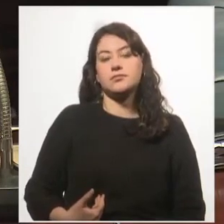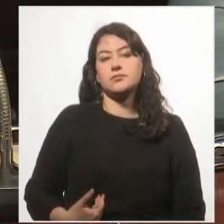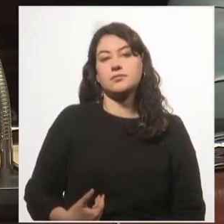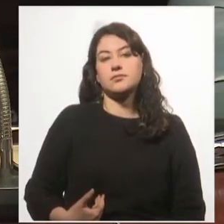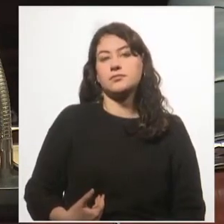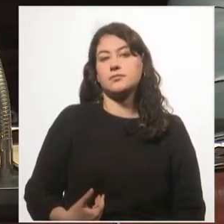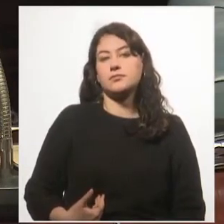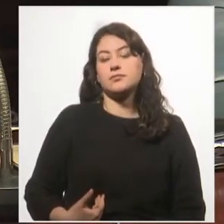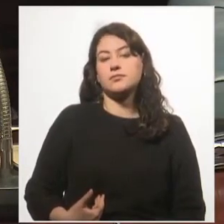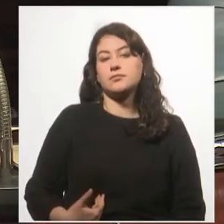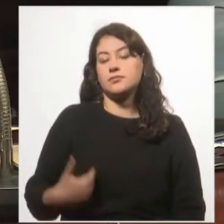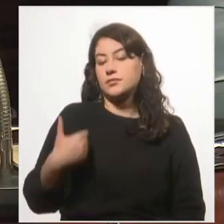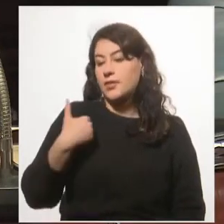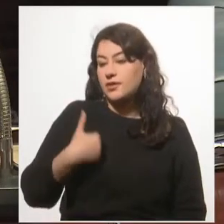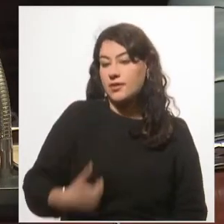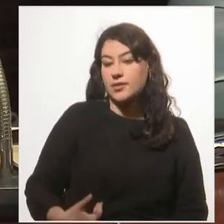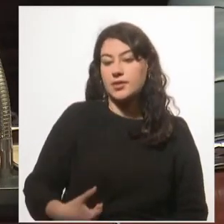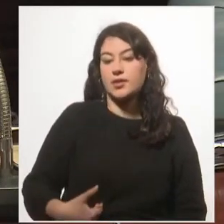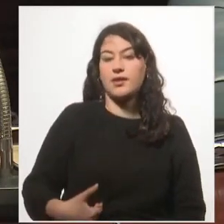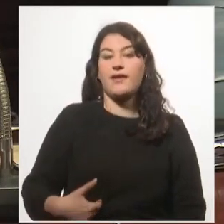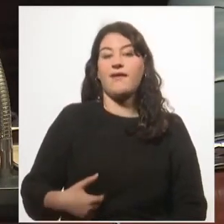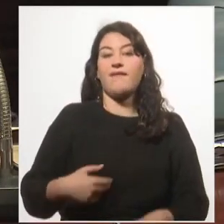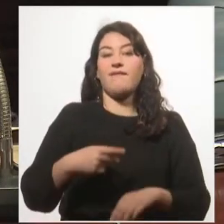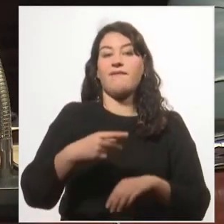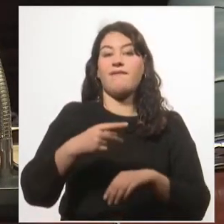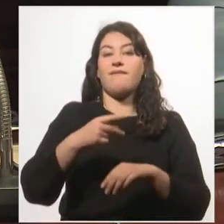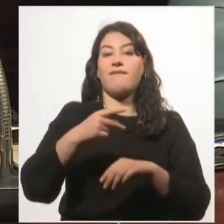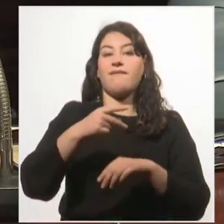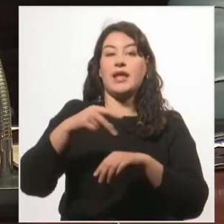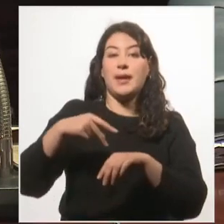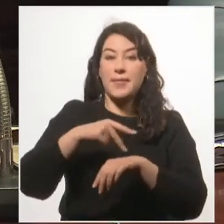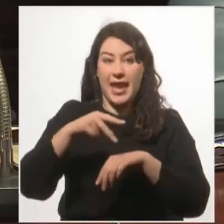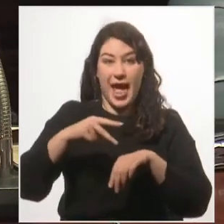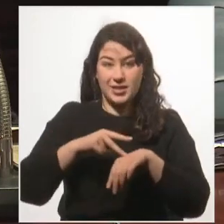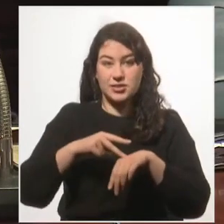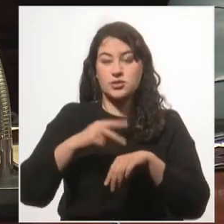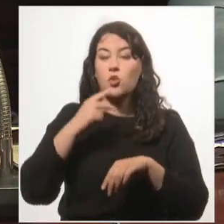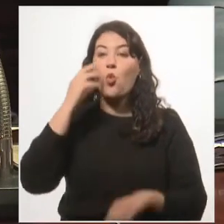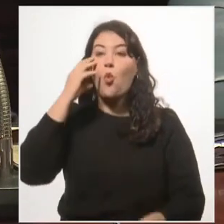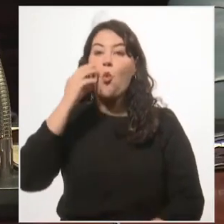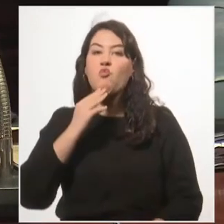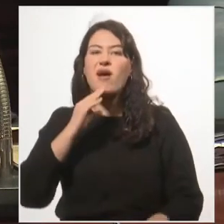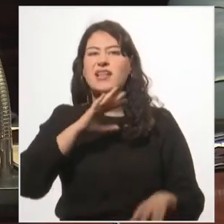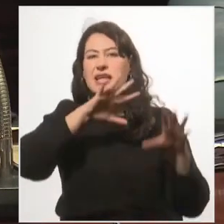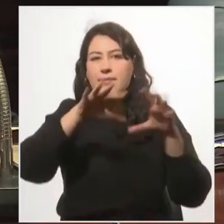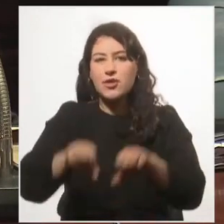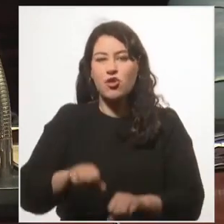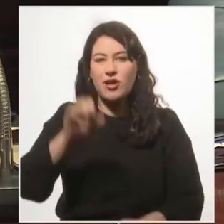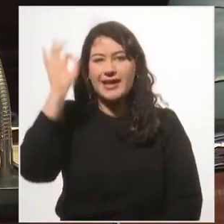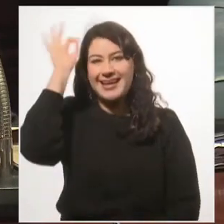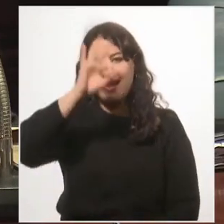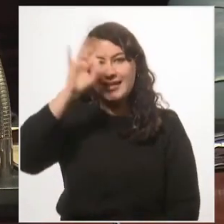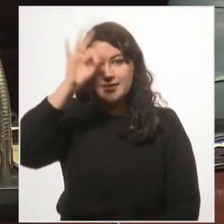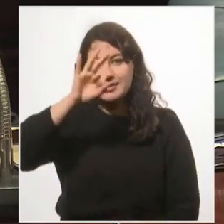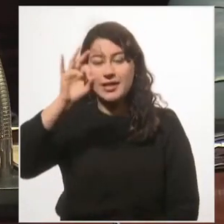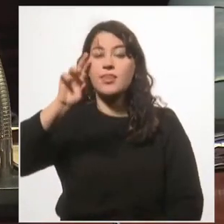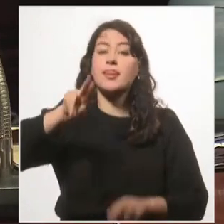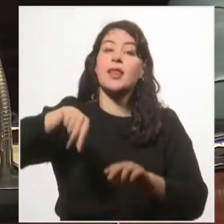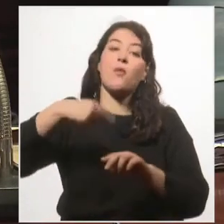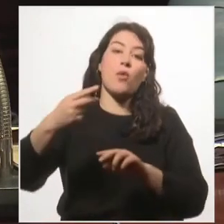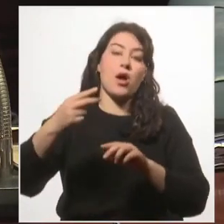y las Filipinas fueran invadidas por los ingleses y en el Tratado de París la reconquistan